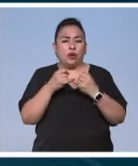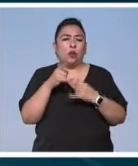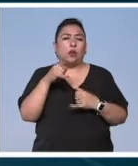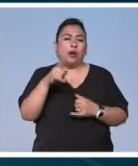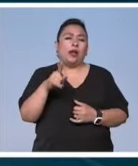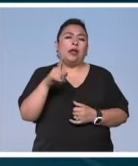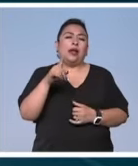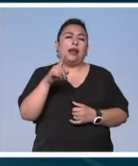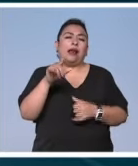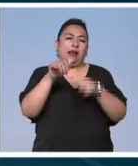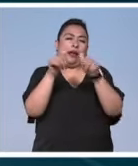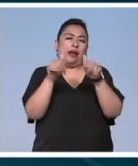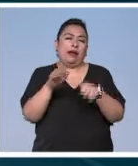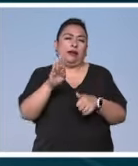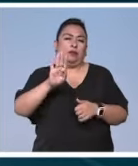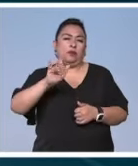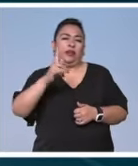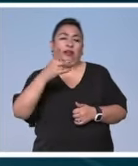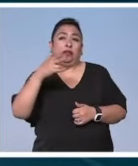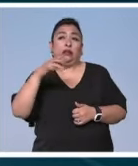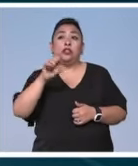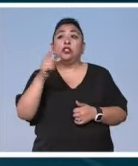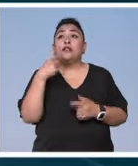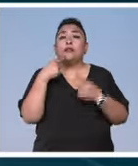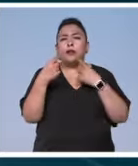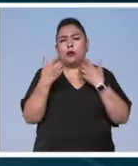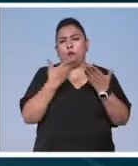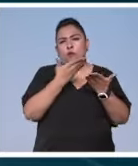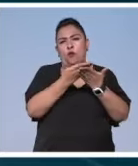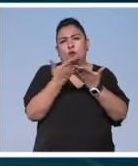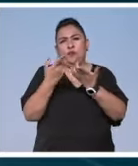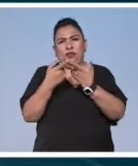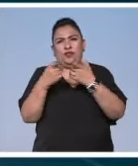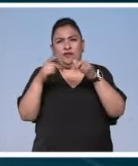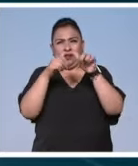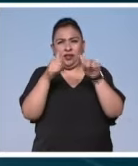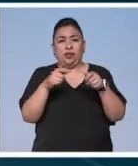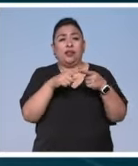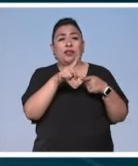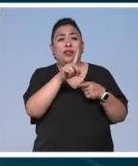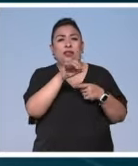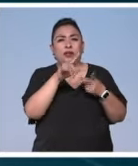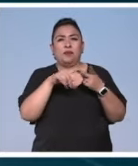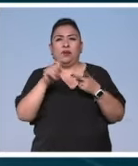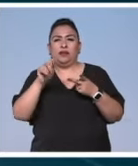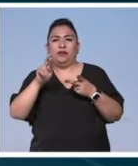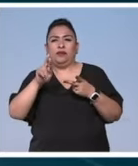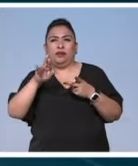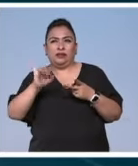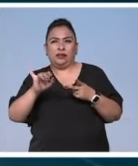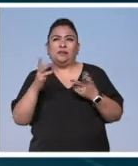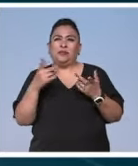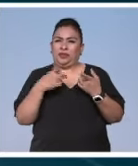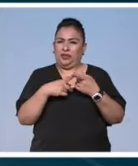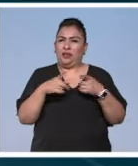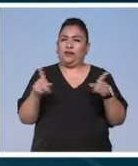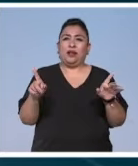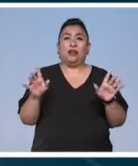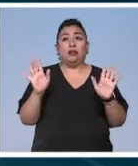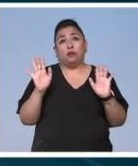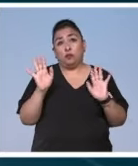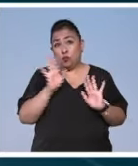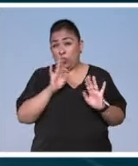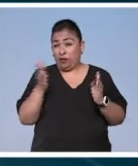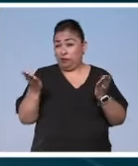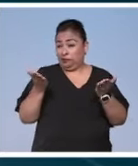también diálogos, propuestas muy distintas de arte, la de Damien y la de Tracy Amy, que no sé si